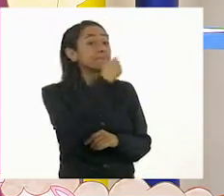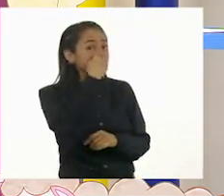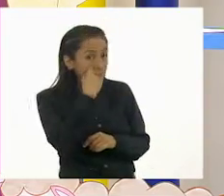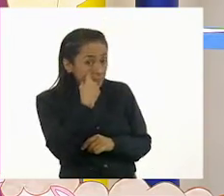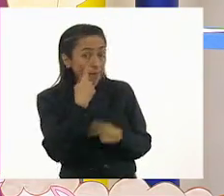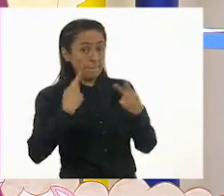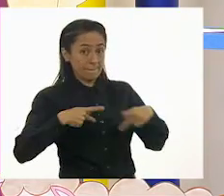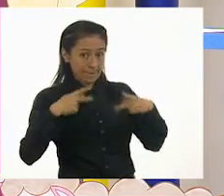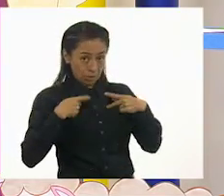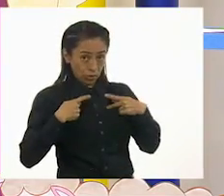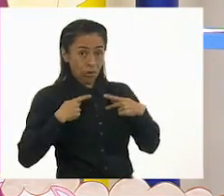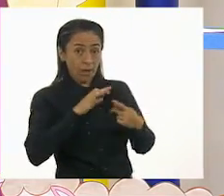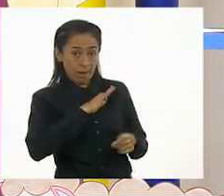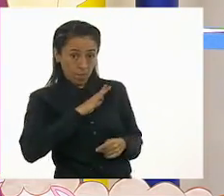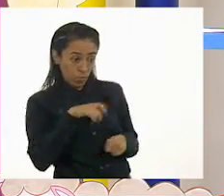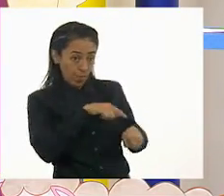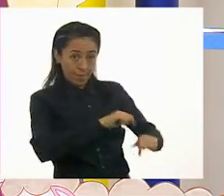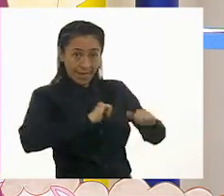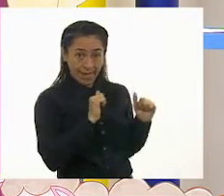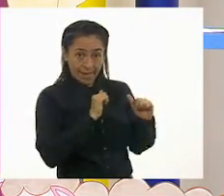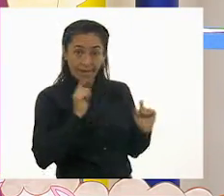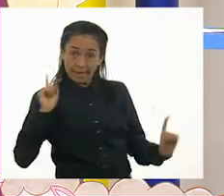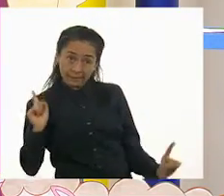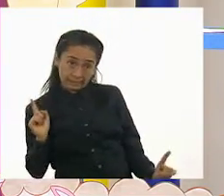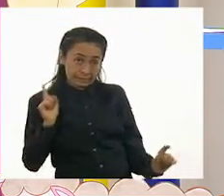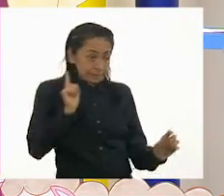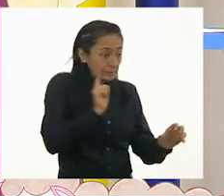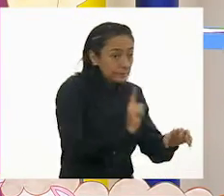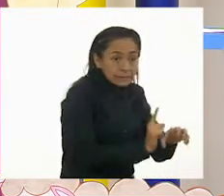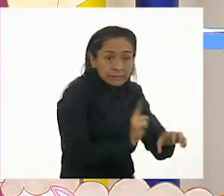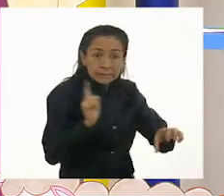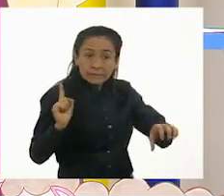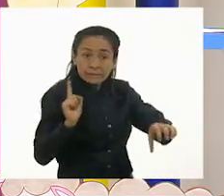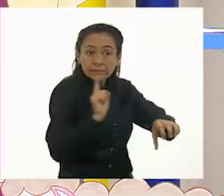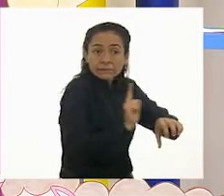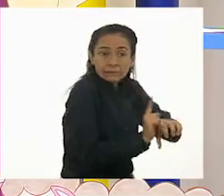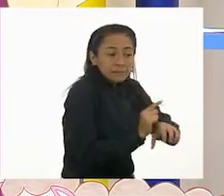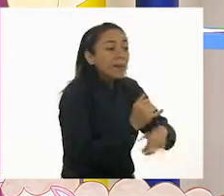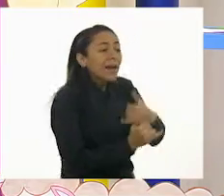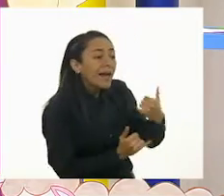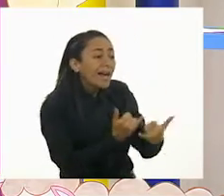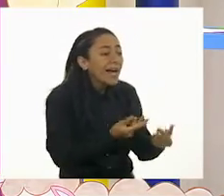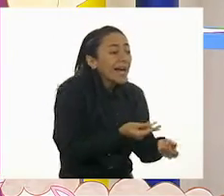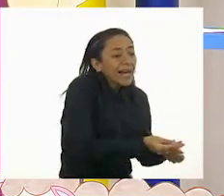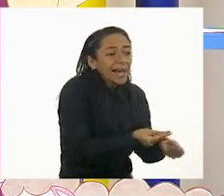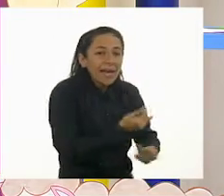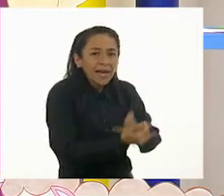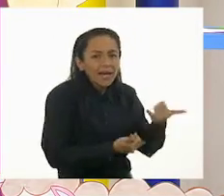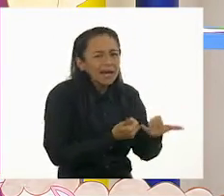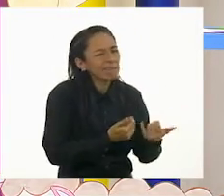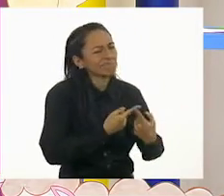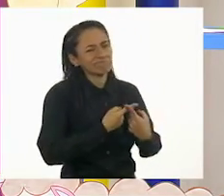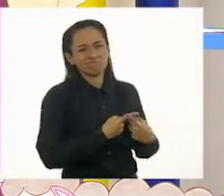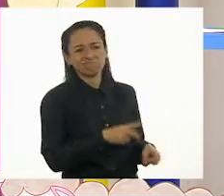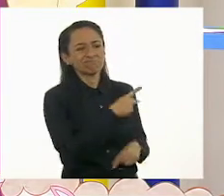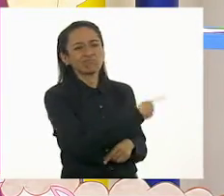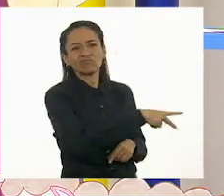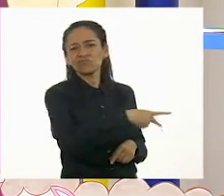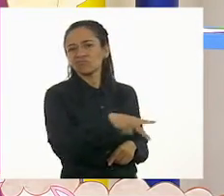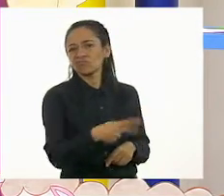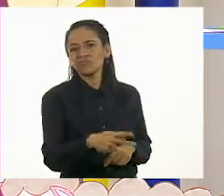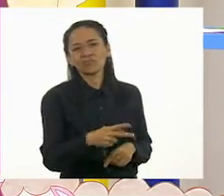con ellas y hacer que las gallinas se diviertan es difícil y diferente, puesto que cada gallina tiene su estilo de vida distinto.